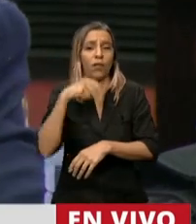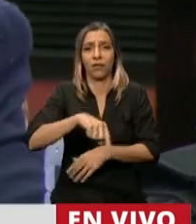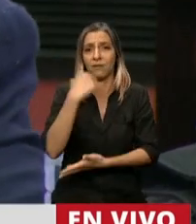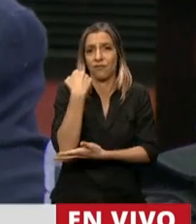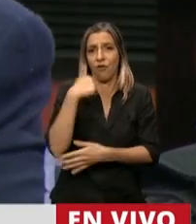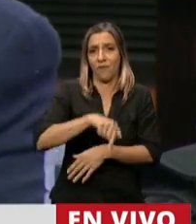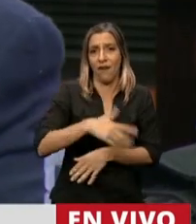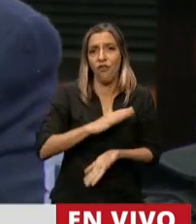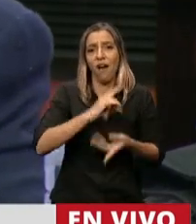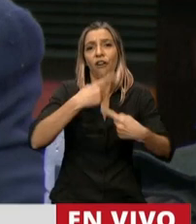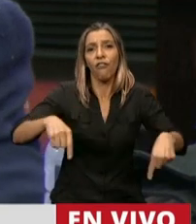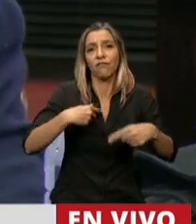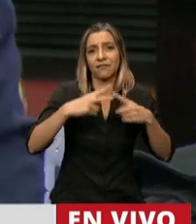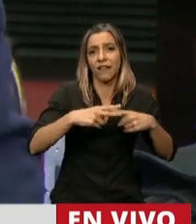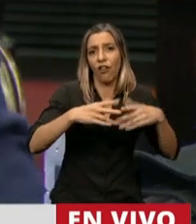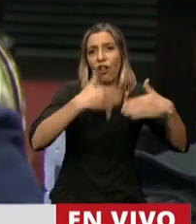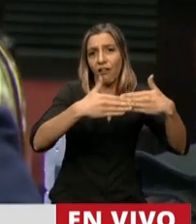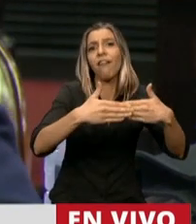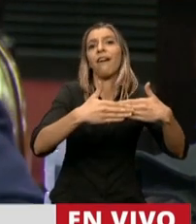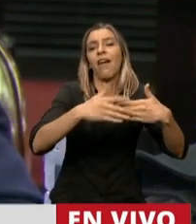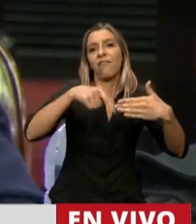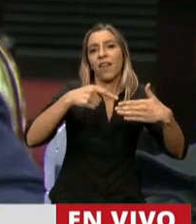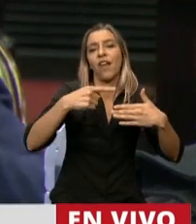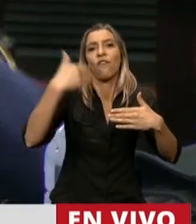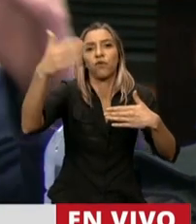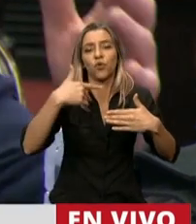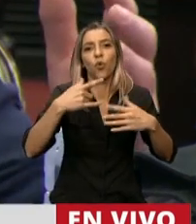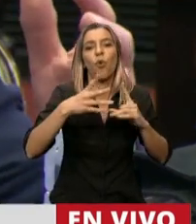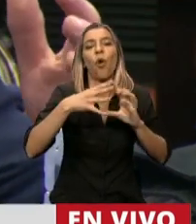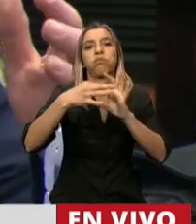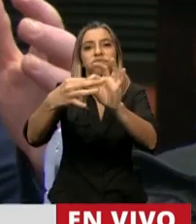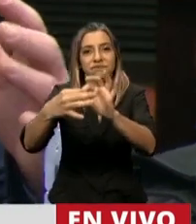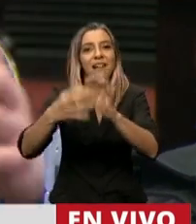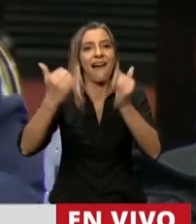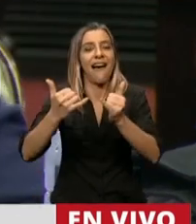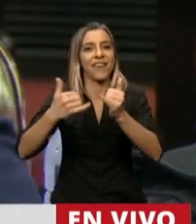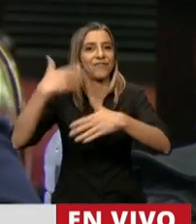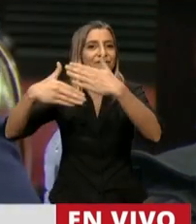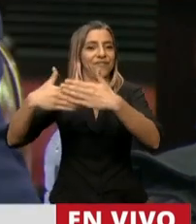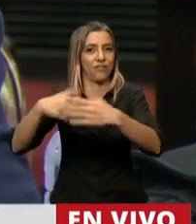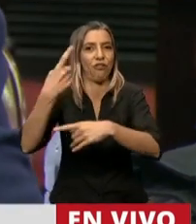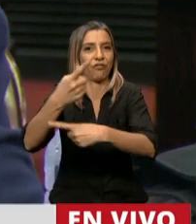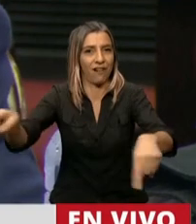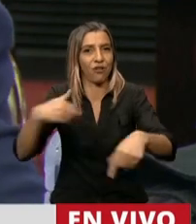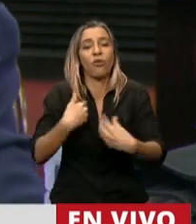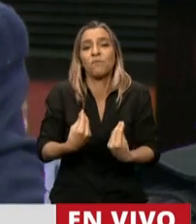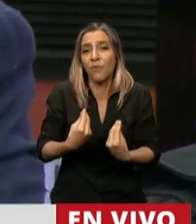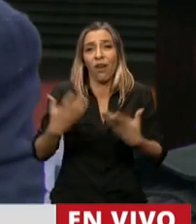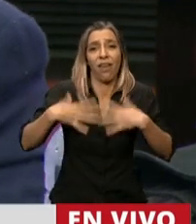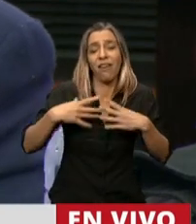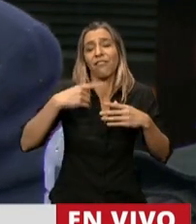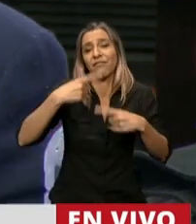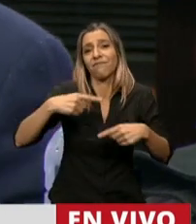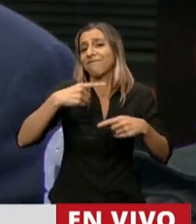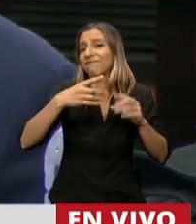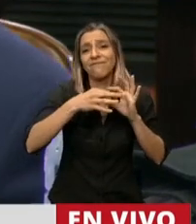economía del conocimiento no prospera. O sea que para que prosperen otras pymes en otros sectores, tenemos que tener un núcleo duro de economía del